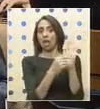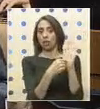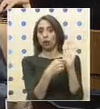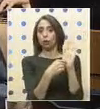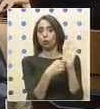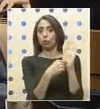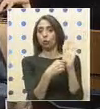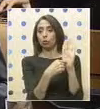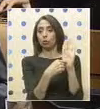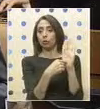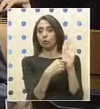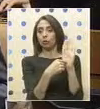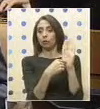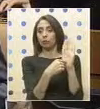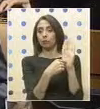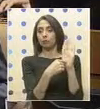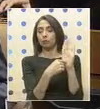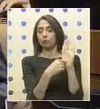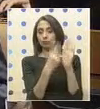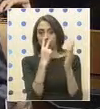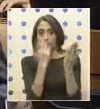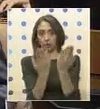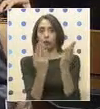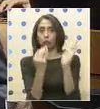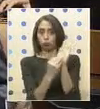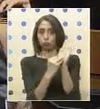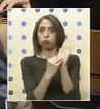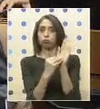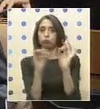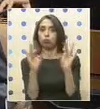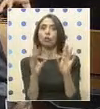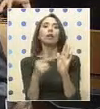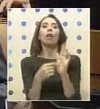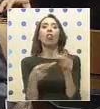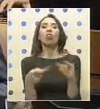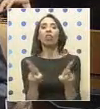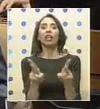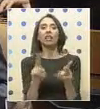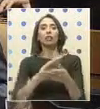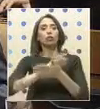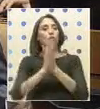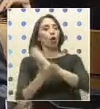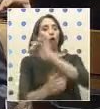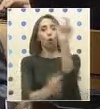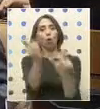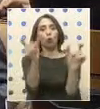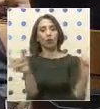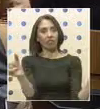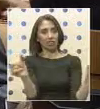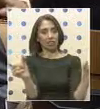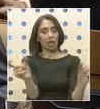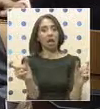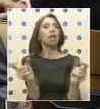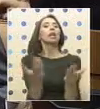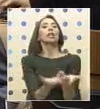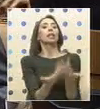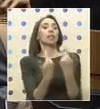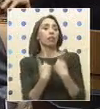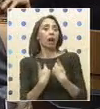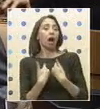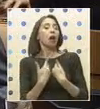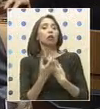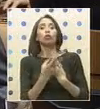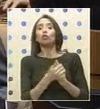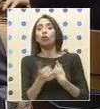corroborará, fue establecido como un derecho universal al cual se tiene acceso por el solo hecho